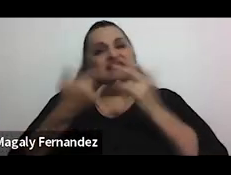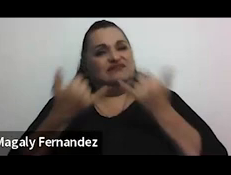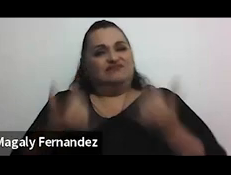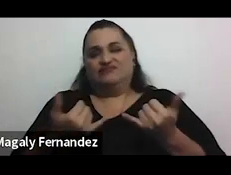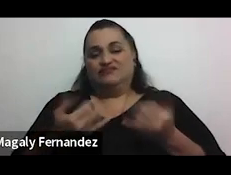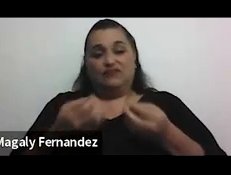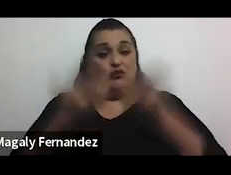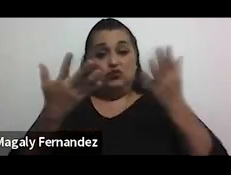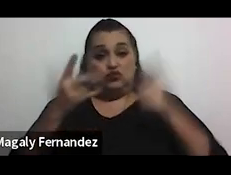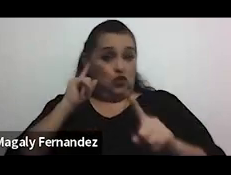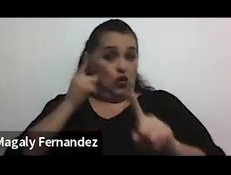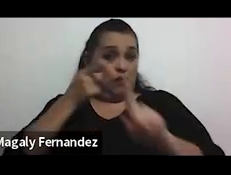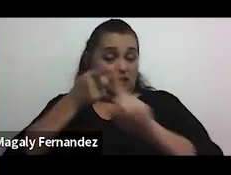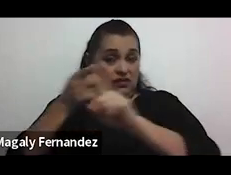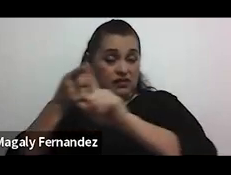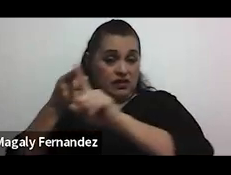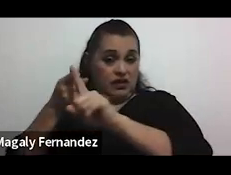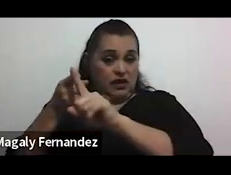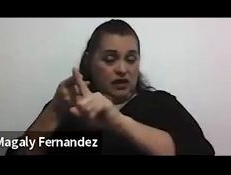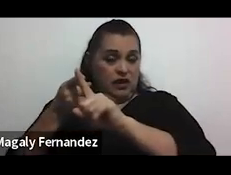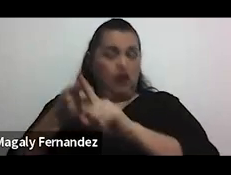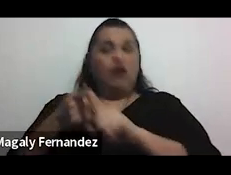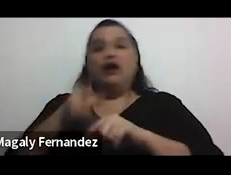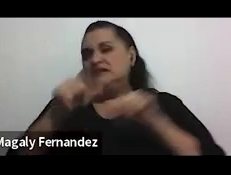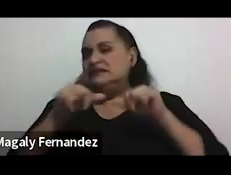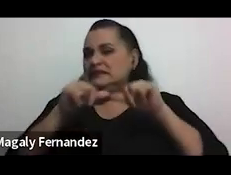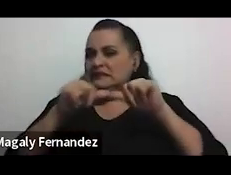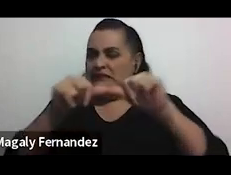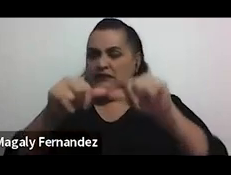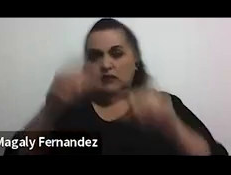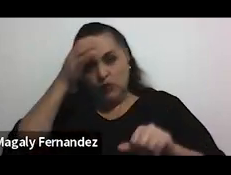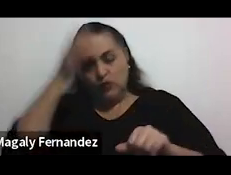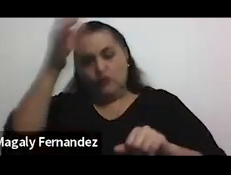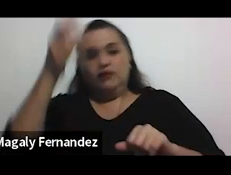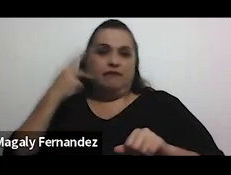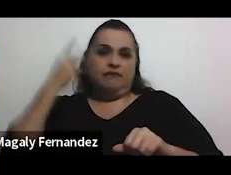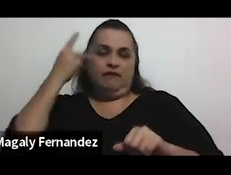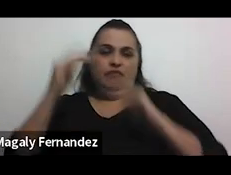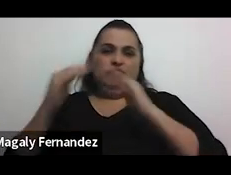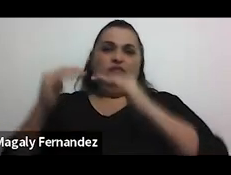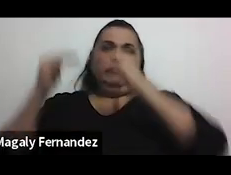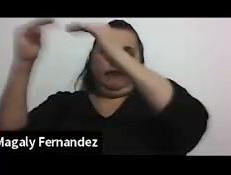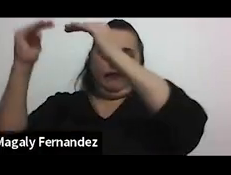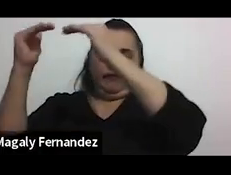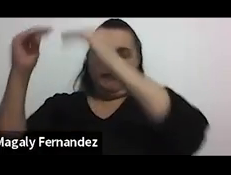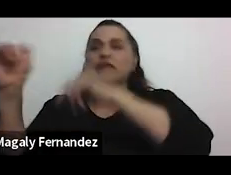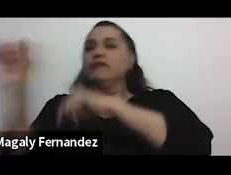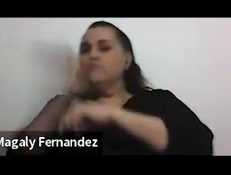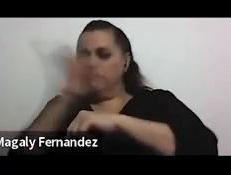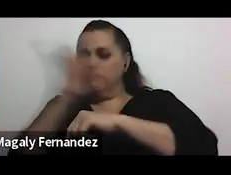del objetivo de esto es que sigue habiendo una cultura patriarcal que está también muy